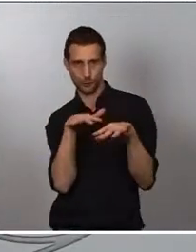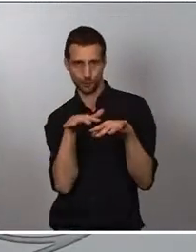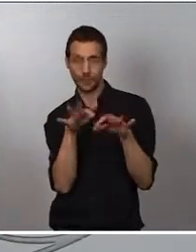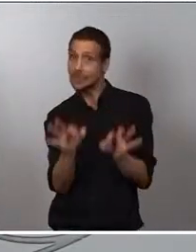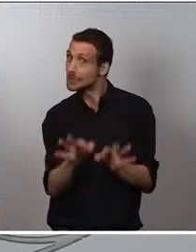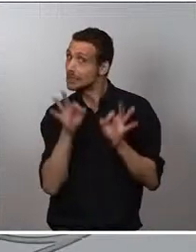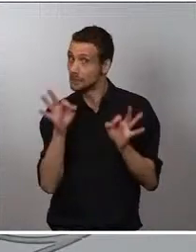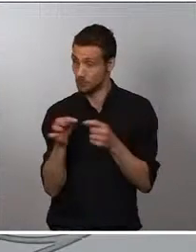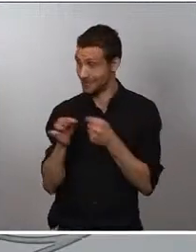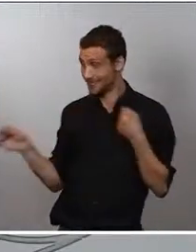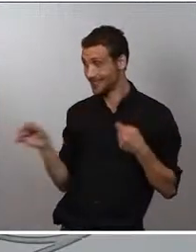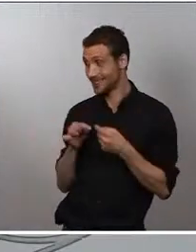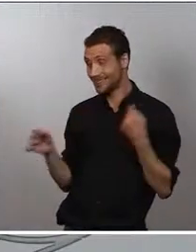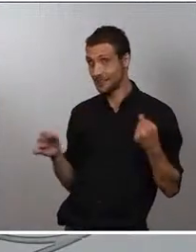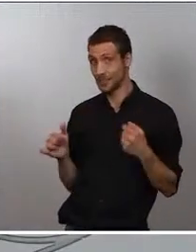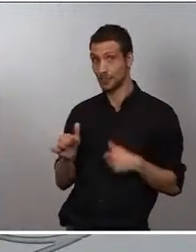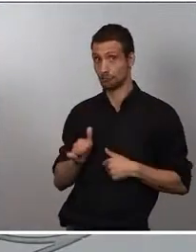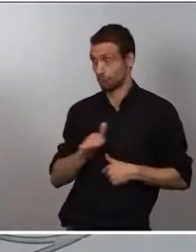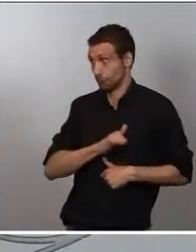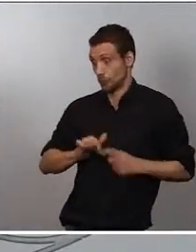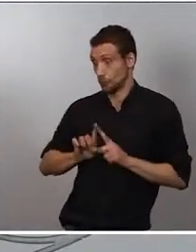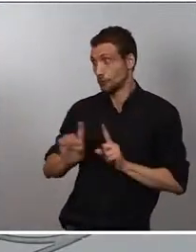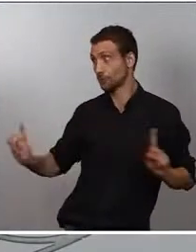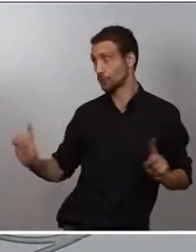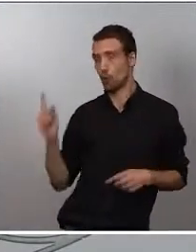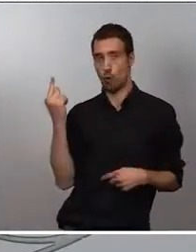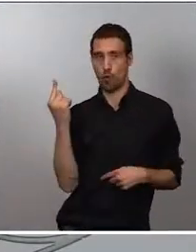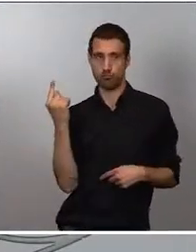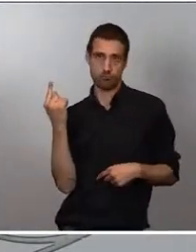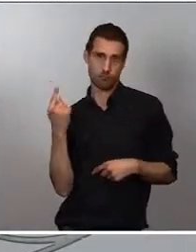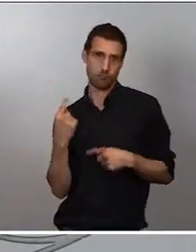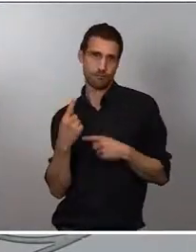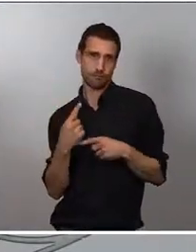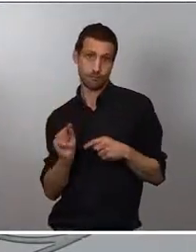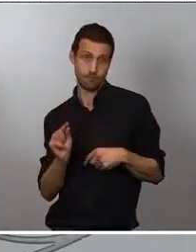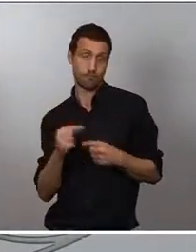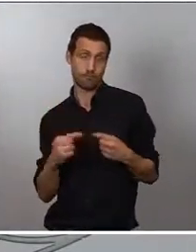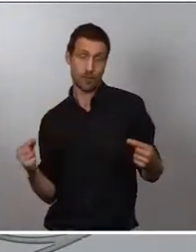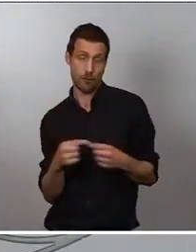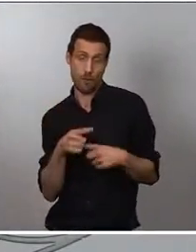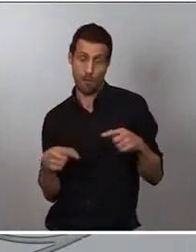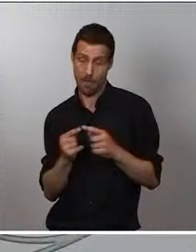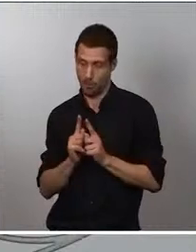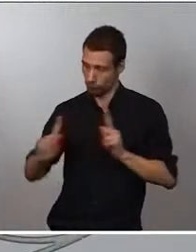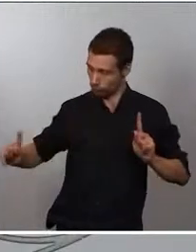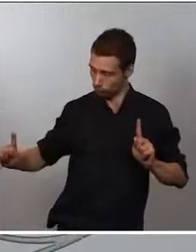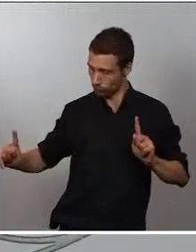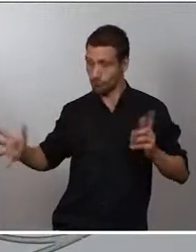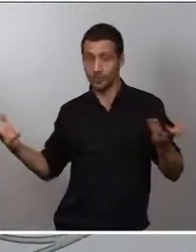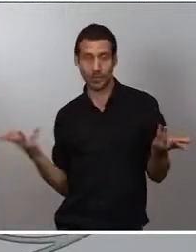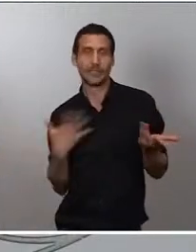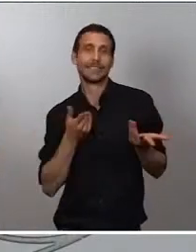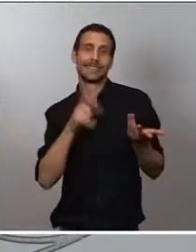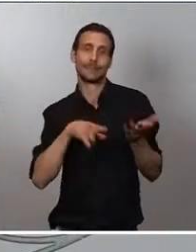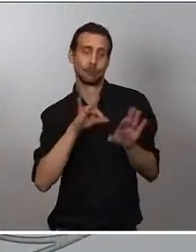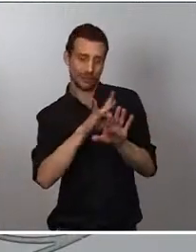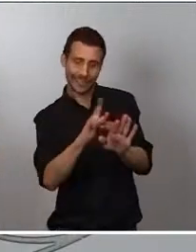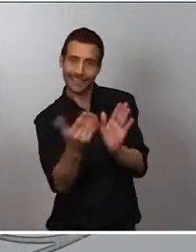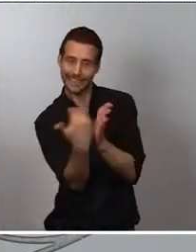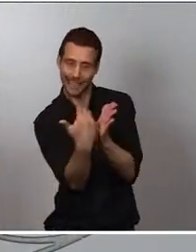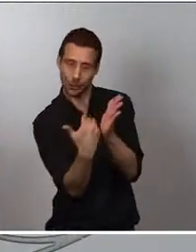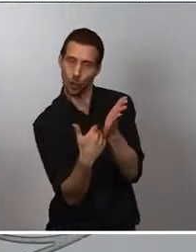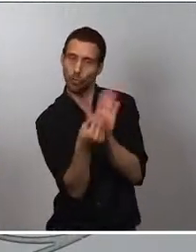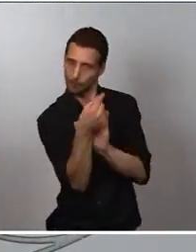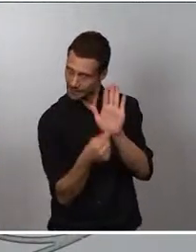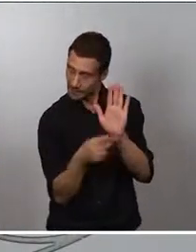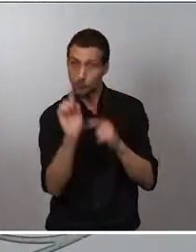de un metro y medio. Este acuerdo contiene un decálogo de medidas. La primera ha sido el aforo, que le acabo de